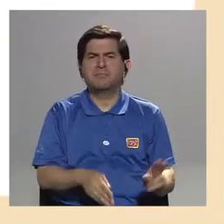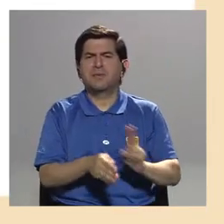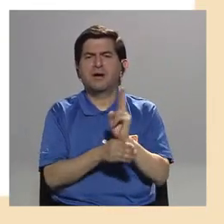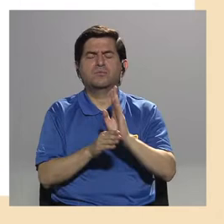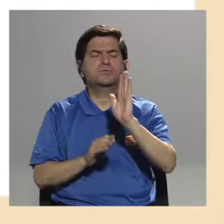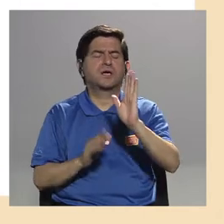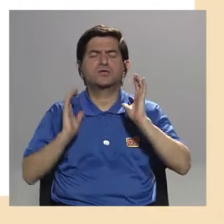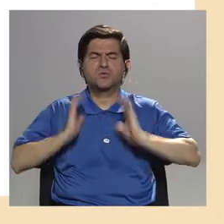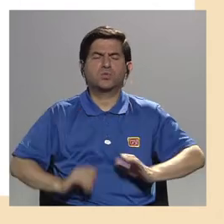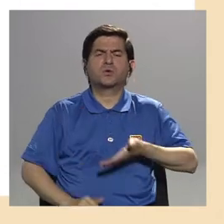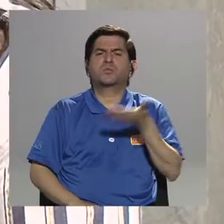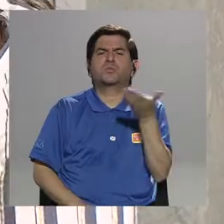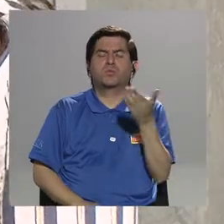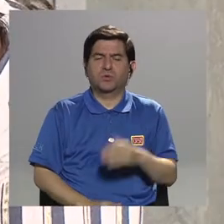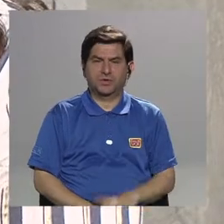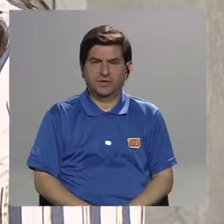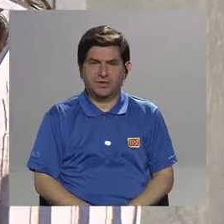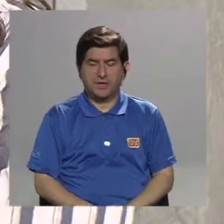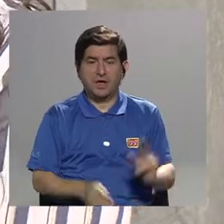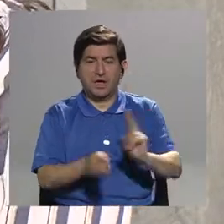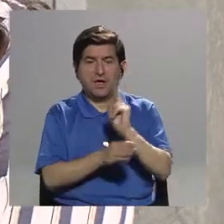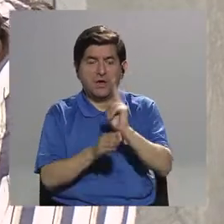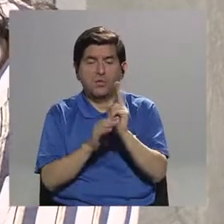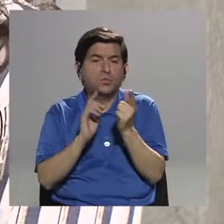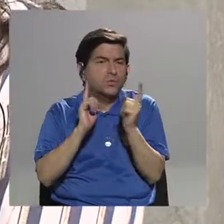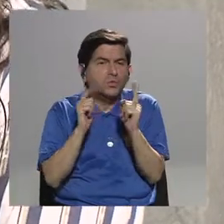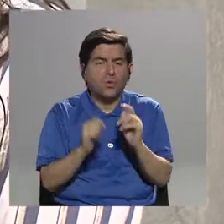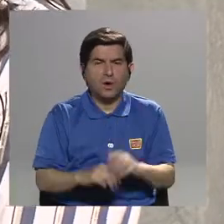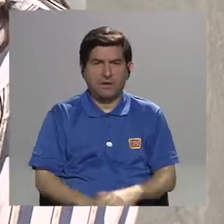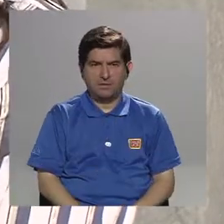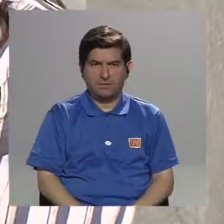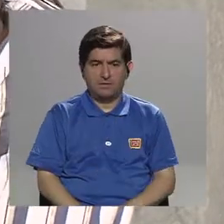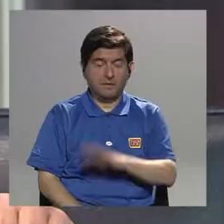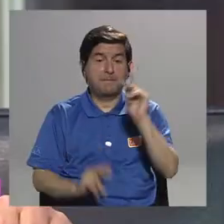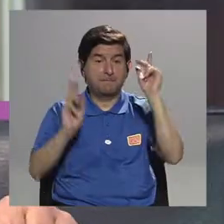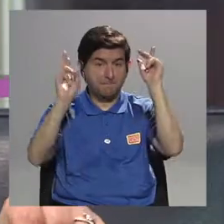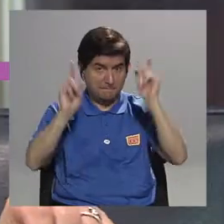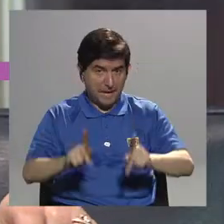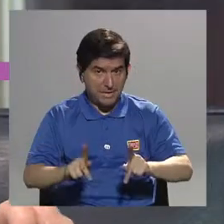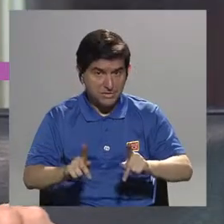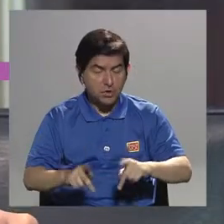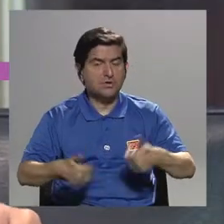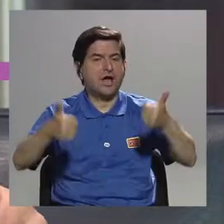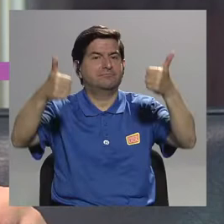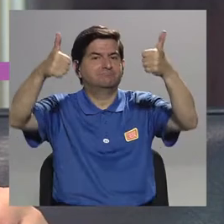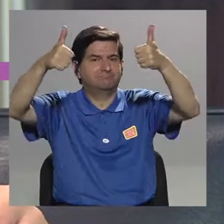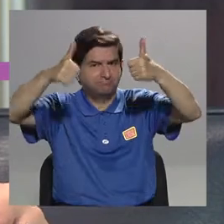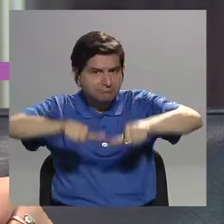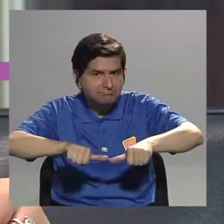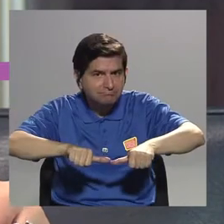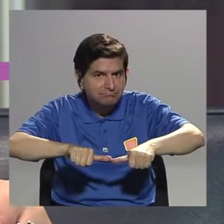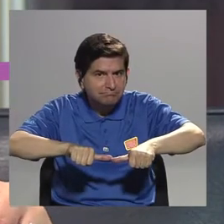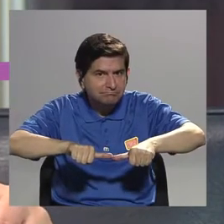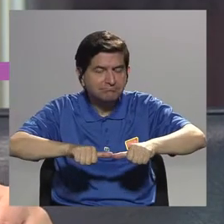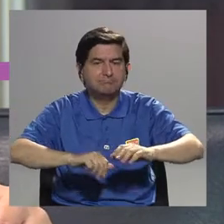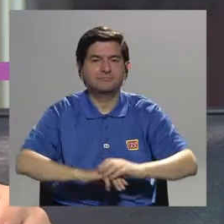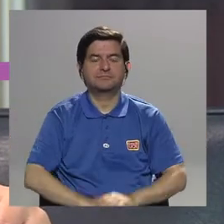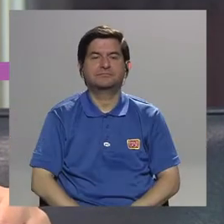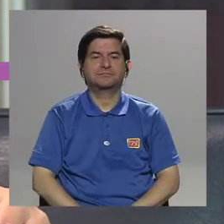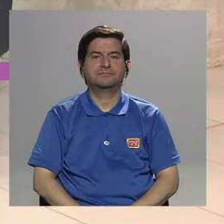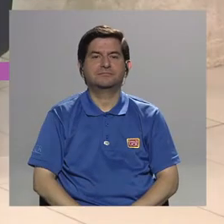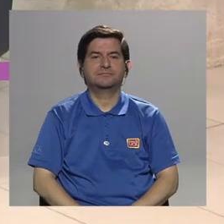qué va a ser utilizado su cuerpo, ¿verdad? Cuál es el uso que se le da. Y si la persona está de acuerdo, entonces